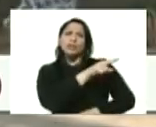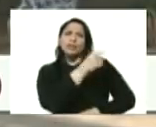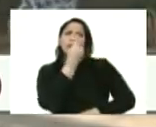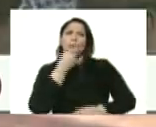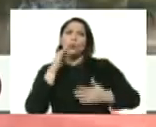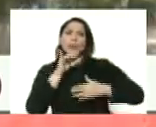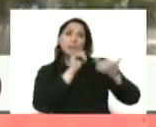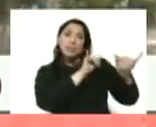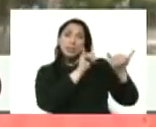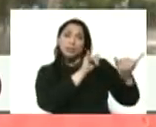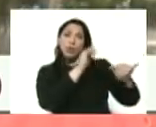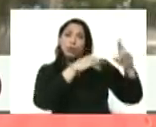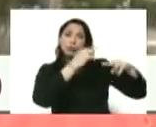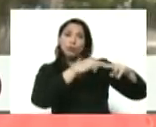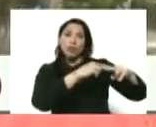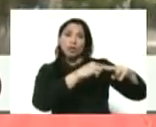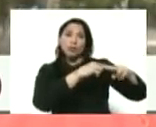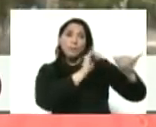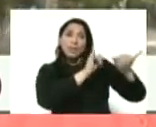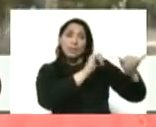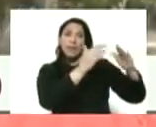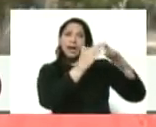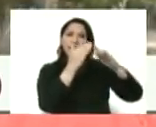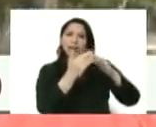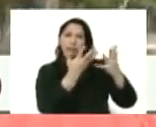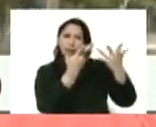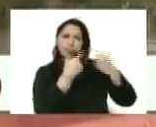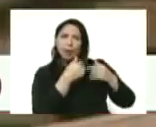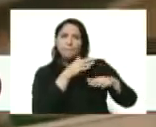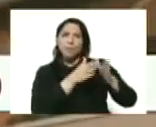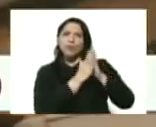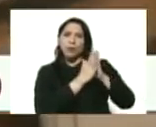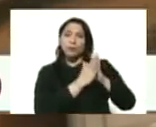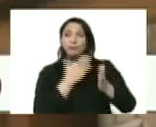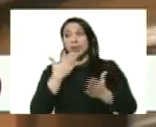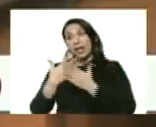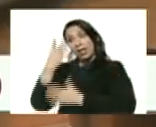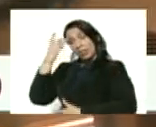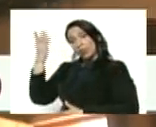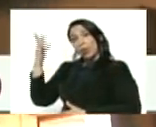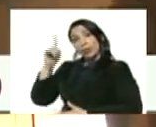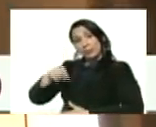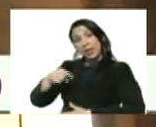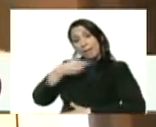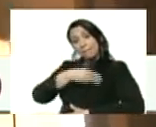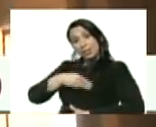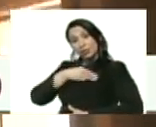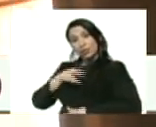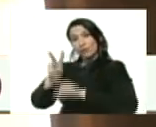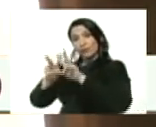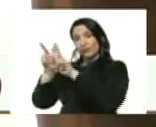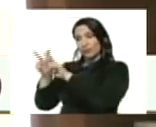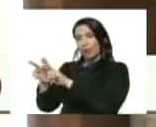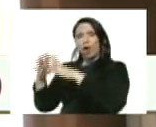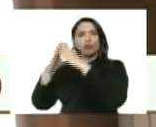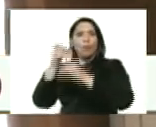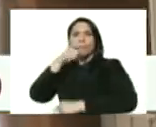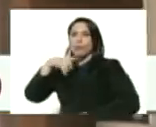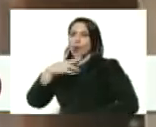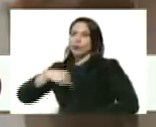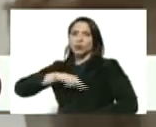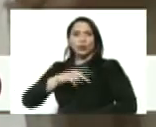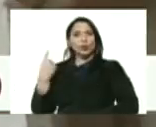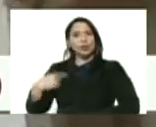construyendo tu vivienda haznos un comentario bueno gracias a Dios y a Misión Vivienda y a todos ustedes que tenemos otra